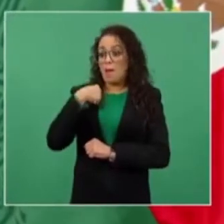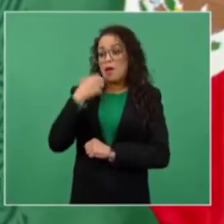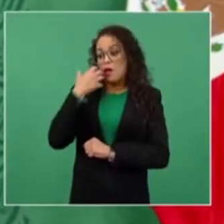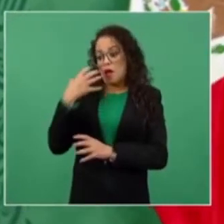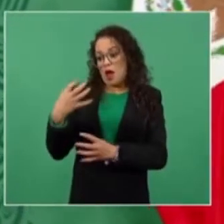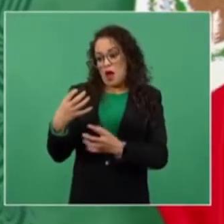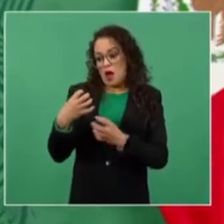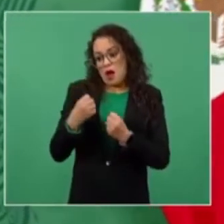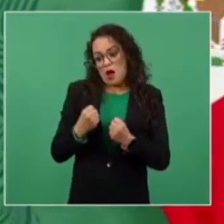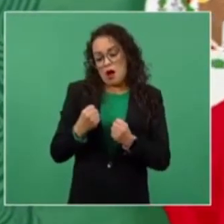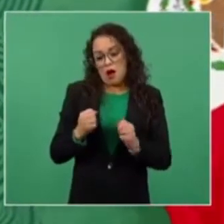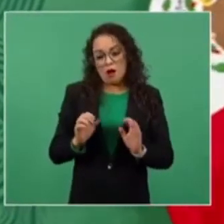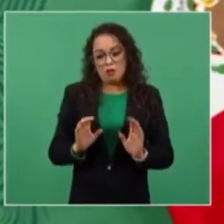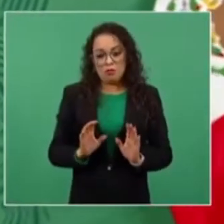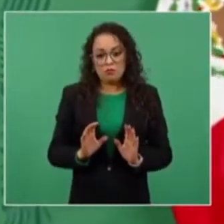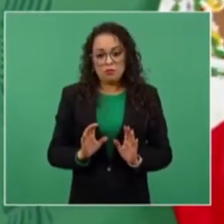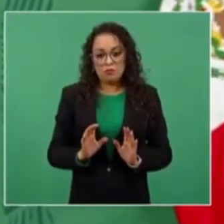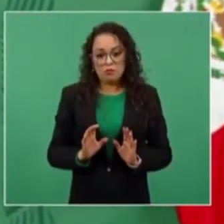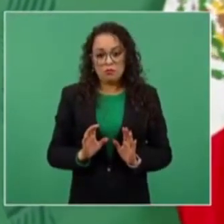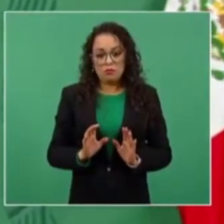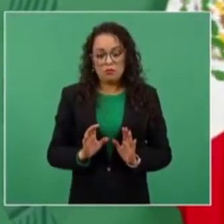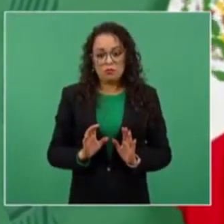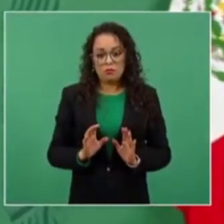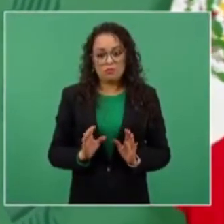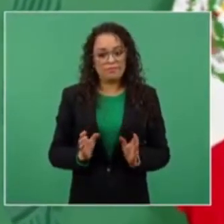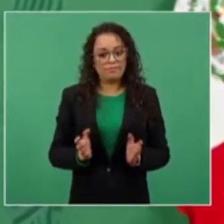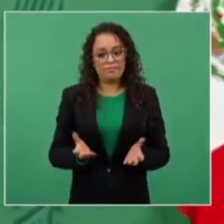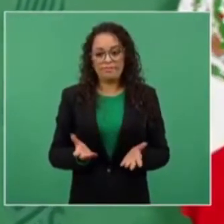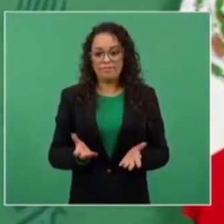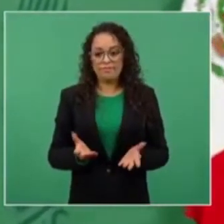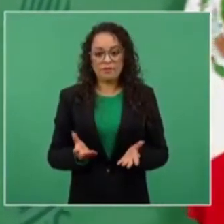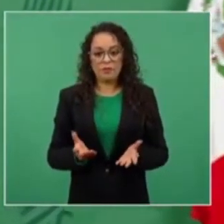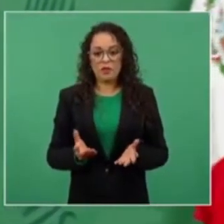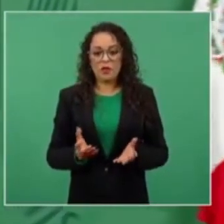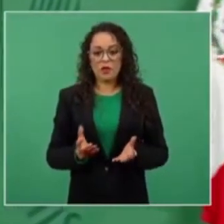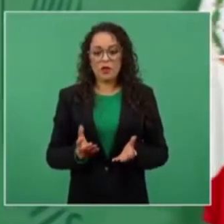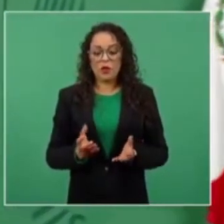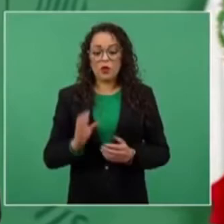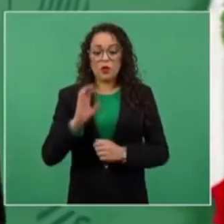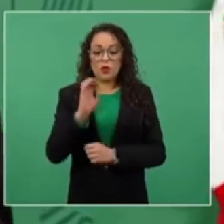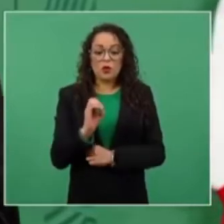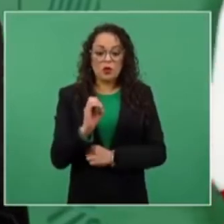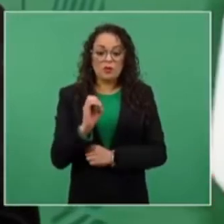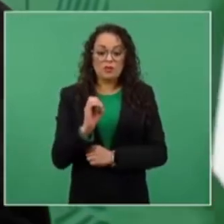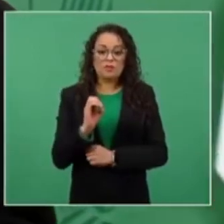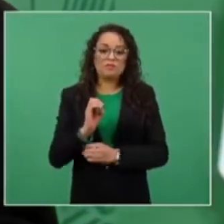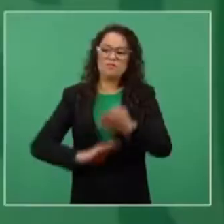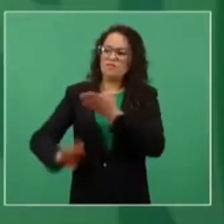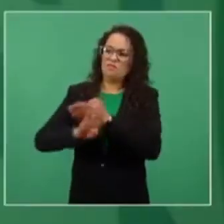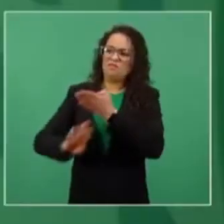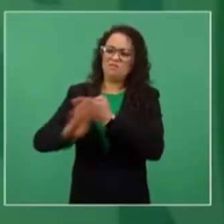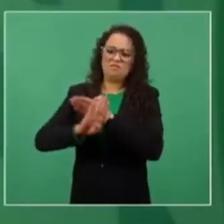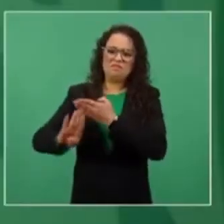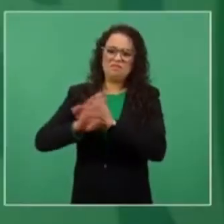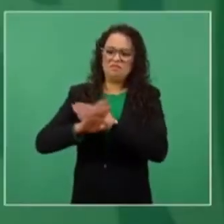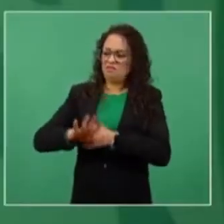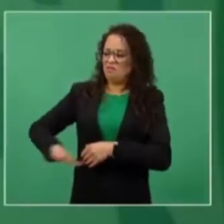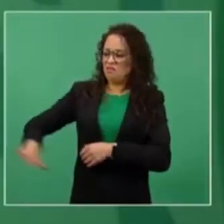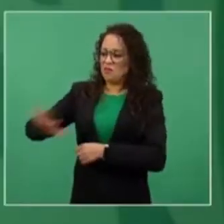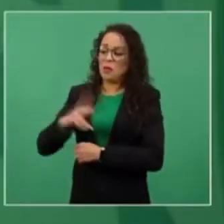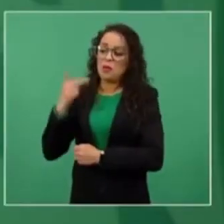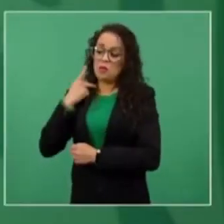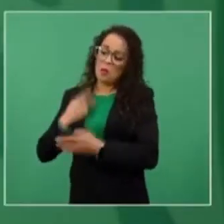que hay linchamiento político no eso